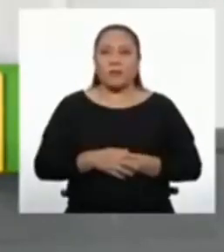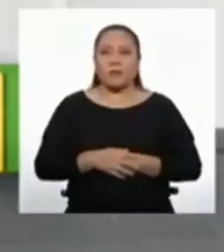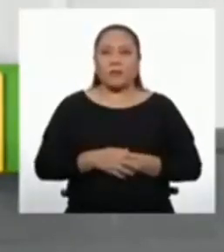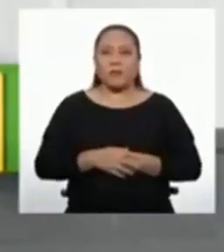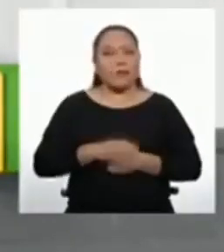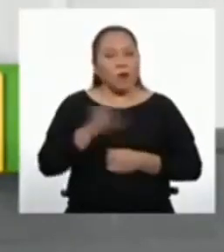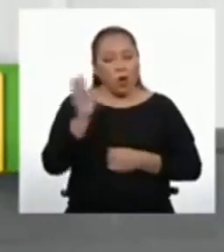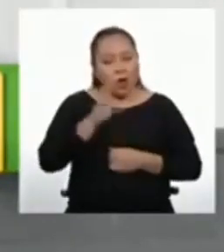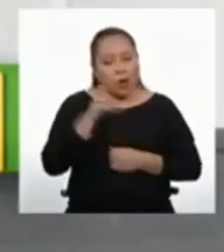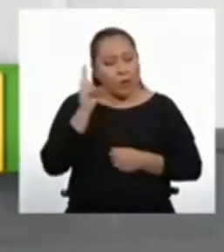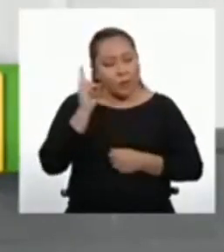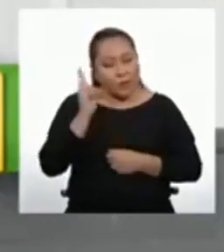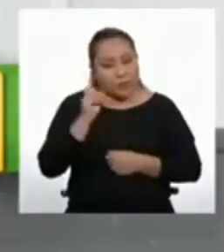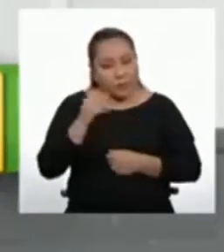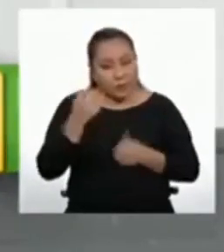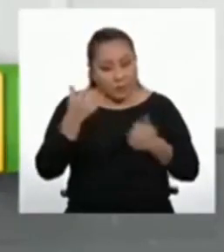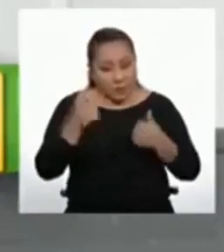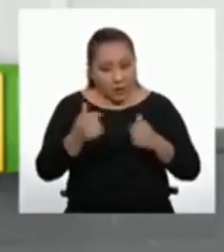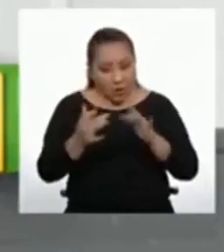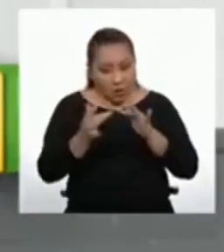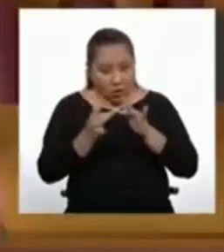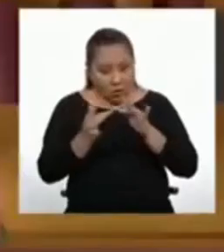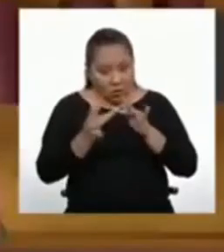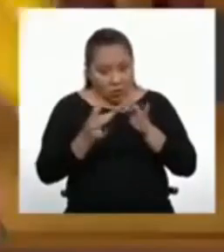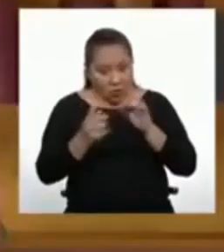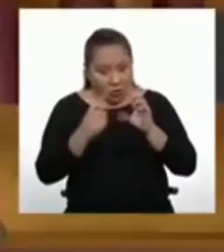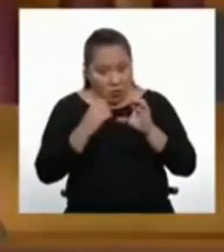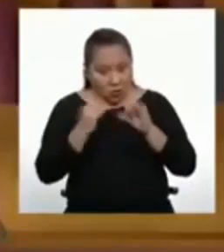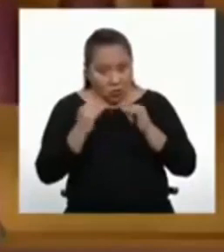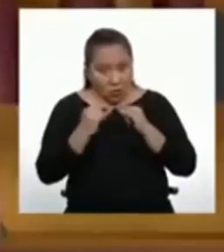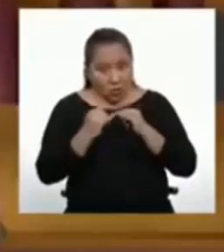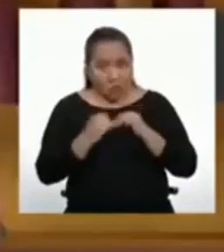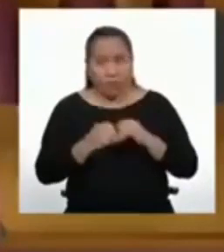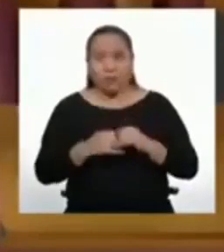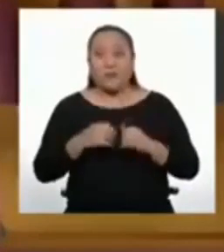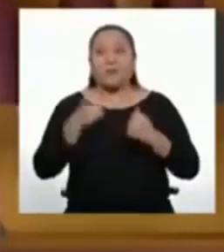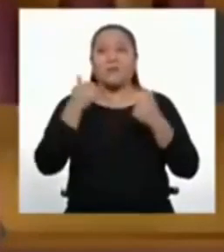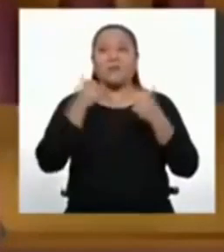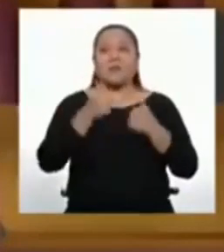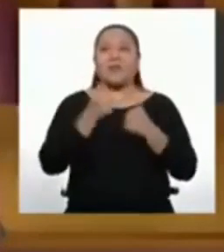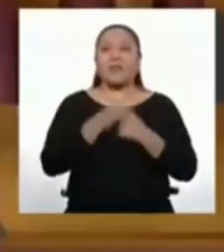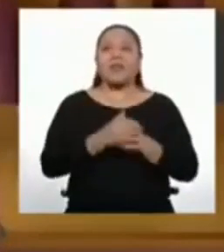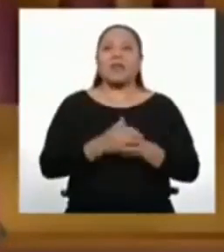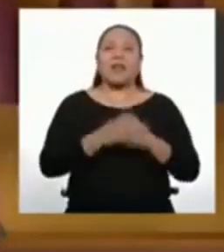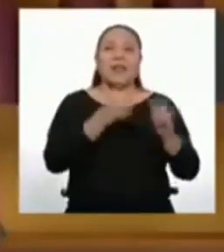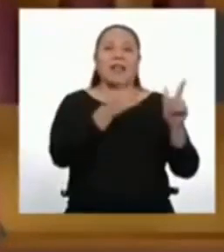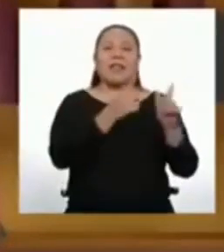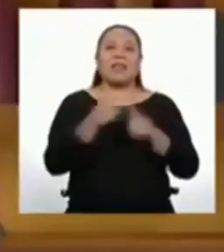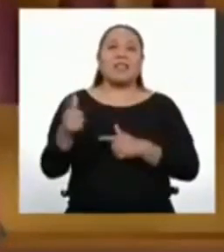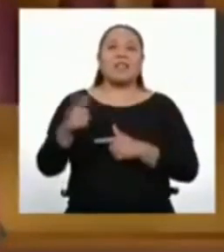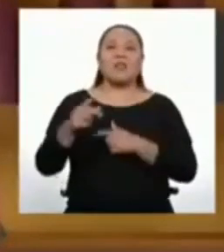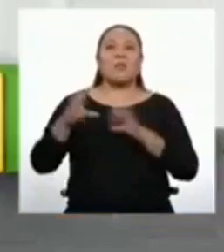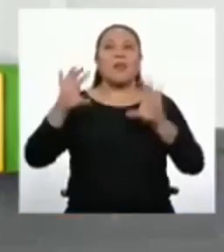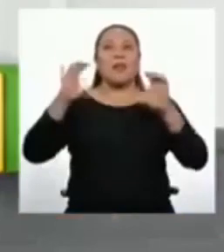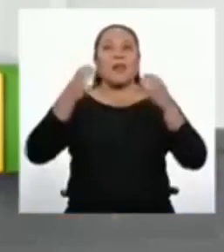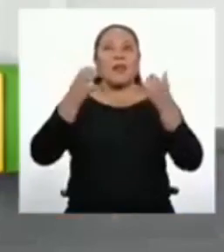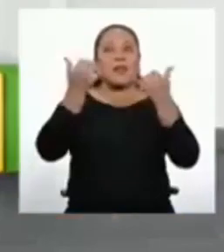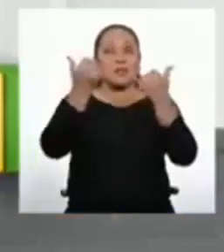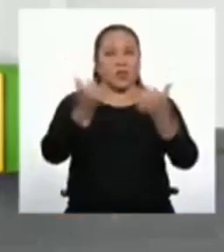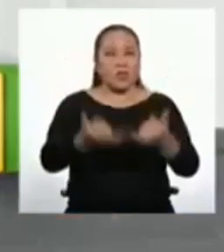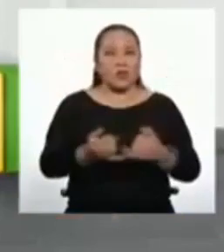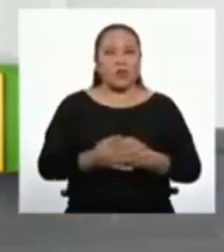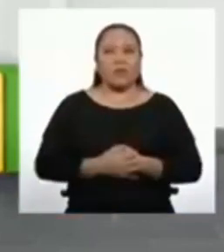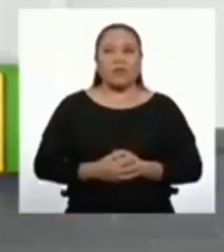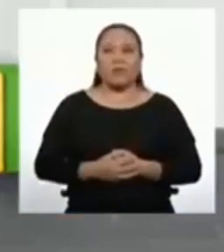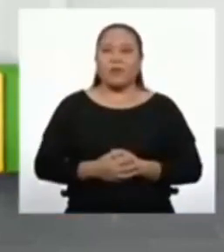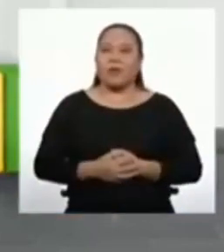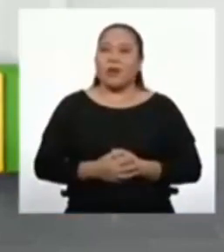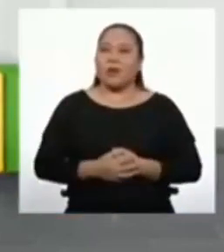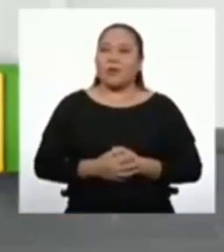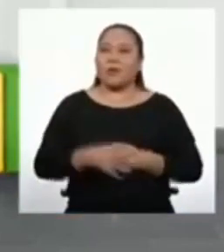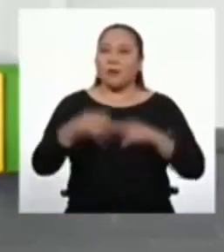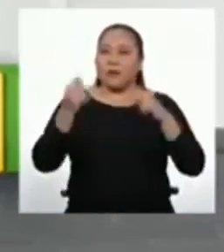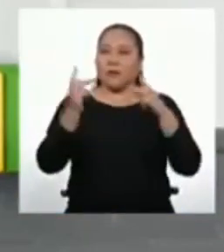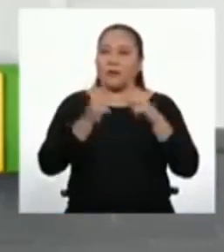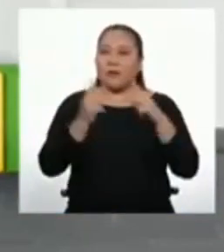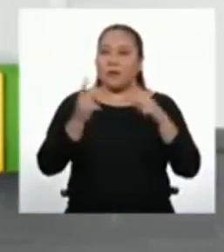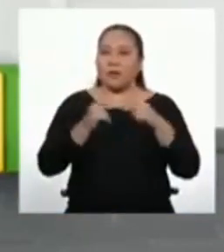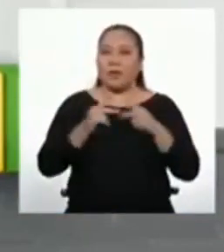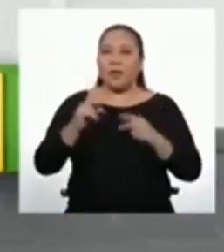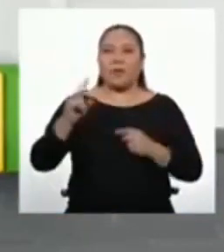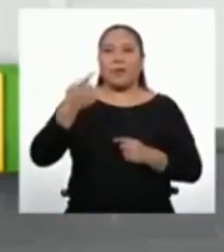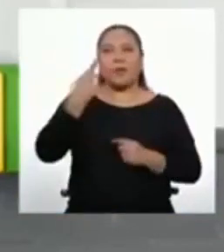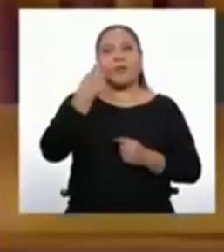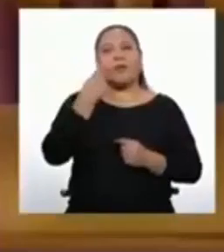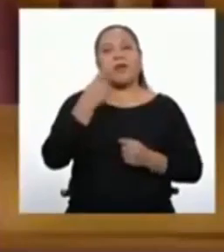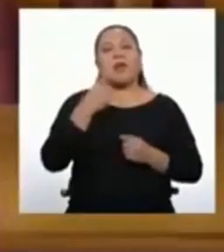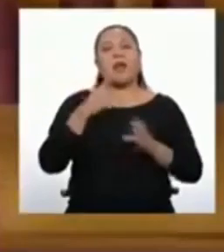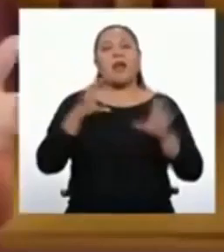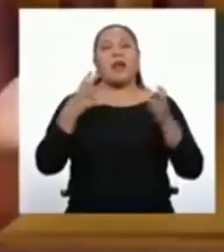Hola profesor, ¿todo bien con la conexión? Todo bien, Yanira. Listo para la elección de hoy. Perfecto, ahí va la primera situación